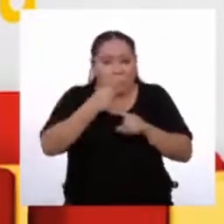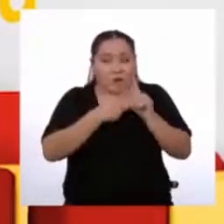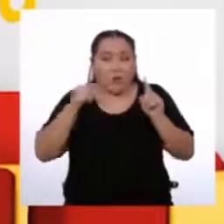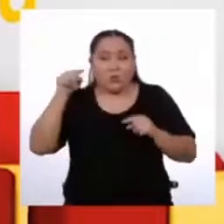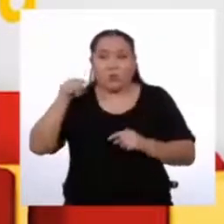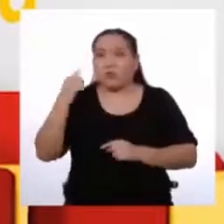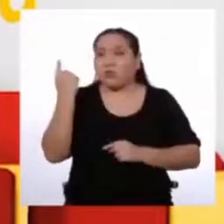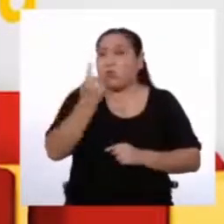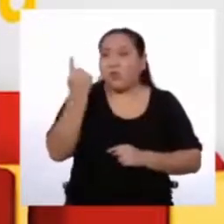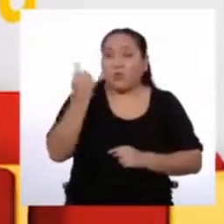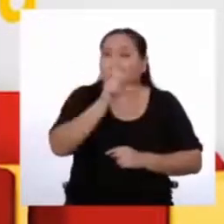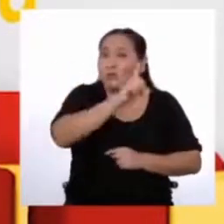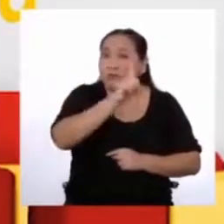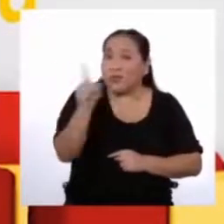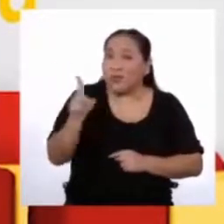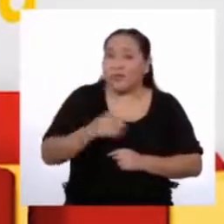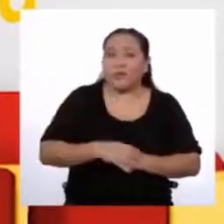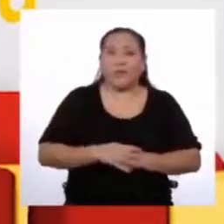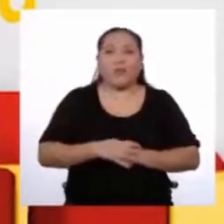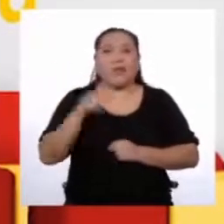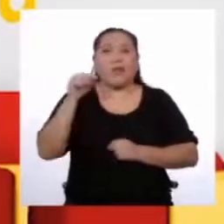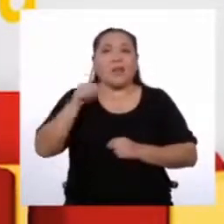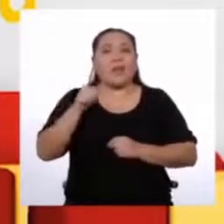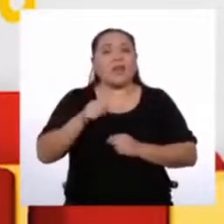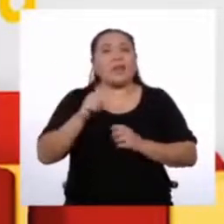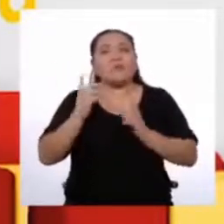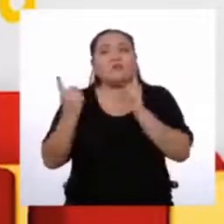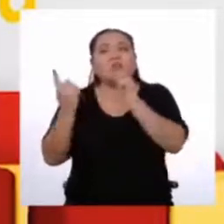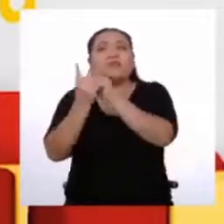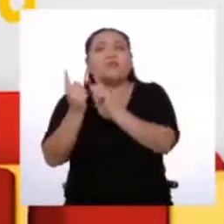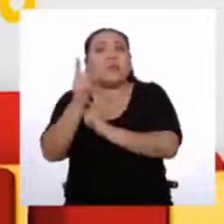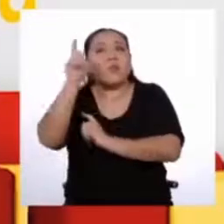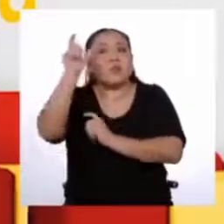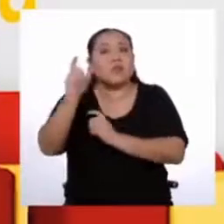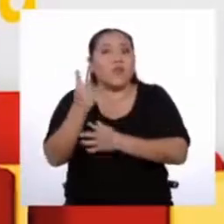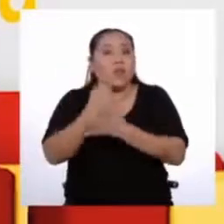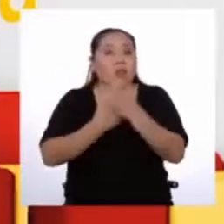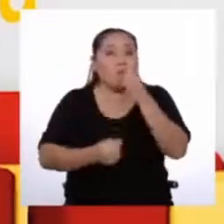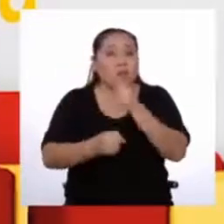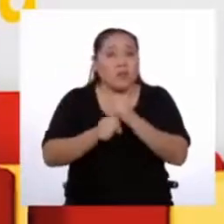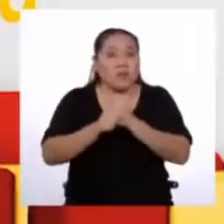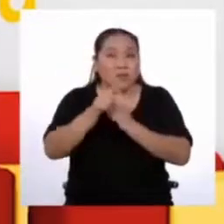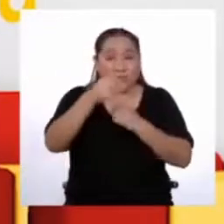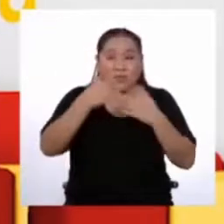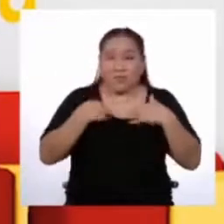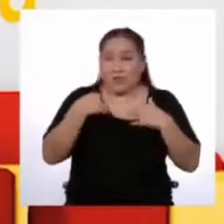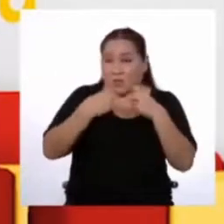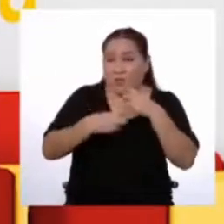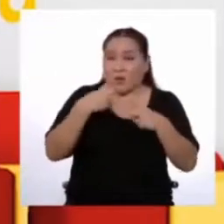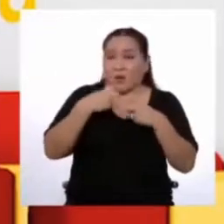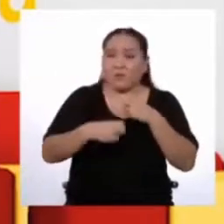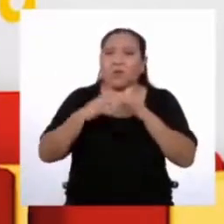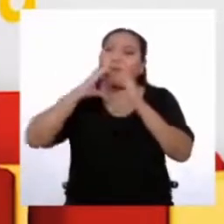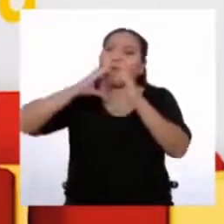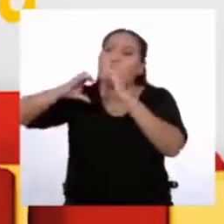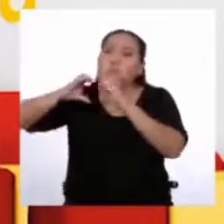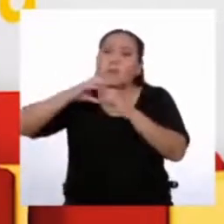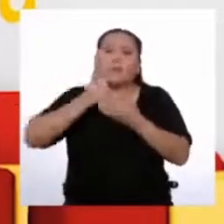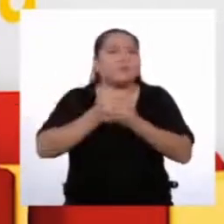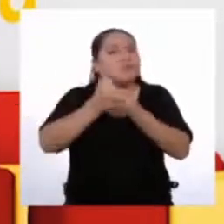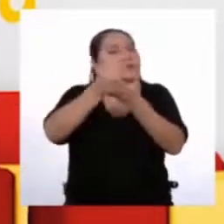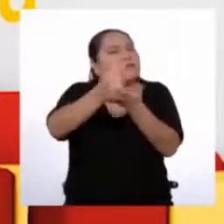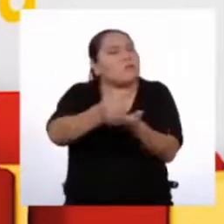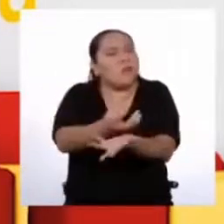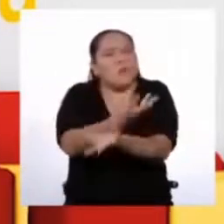ni sola durante este Acude con alguien de tu confianza si estás viendo alguno de estos problemas Conversarlo te ayudará